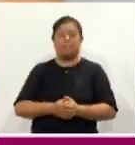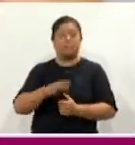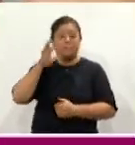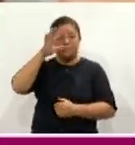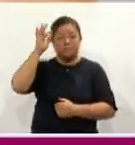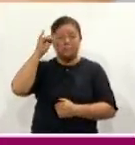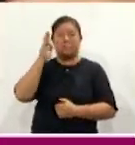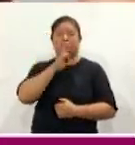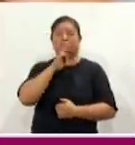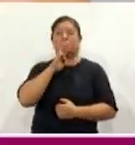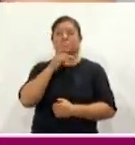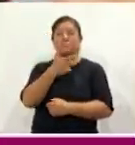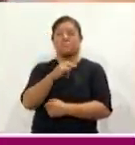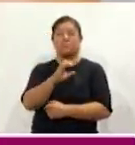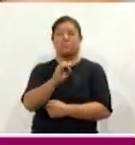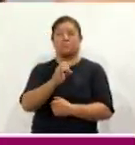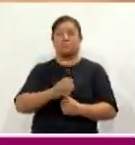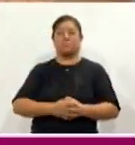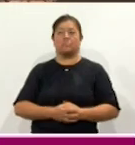Giovanni Valdés Lima.